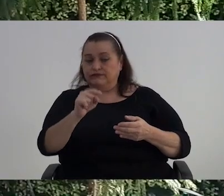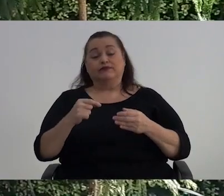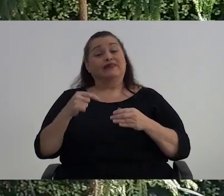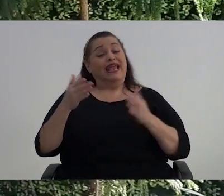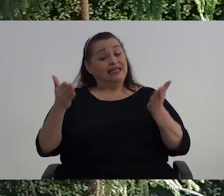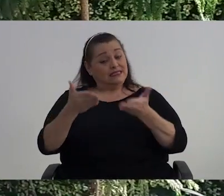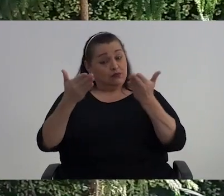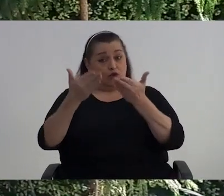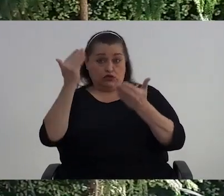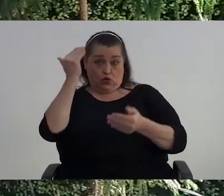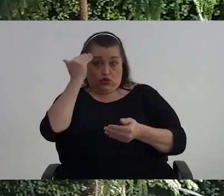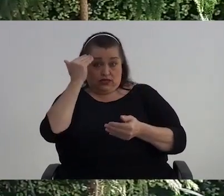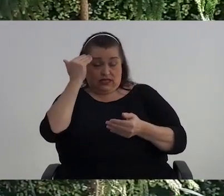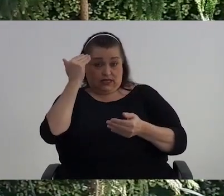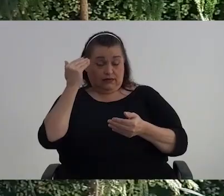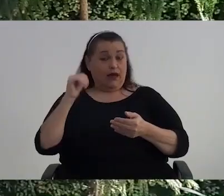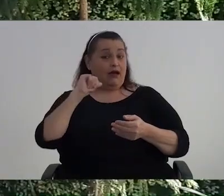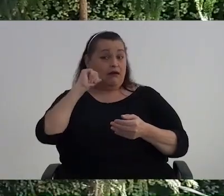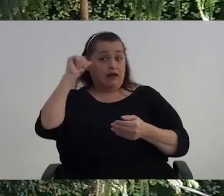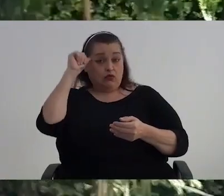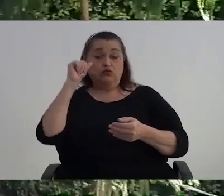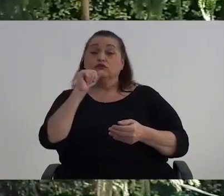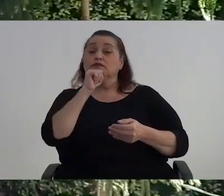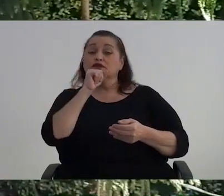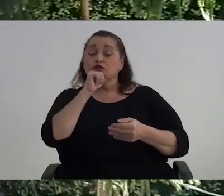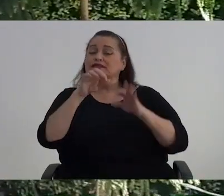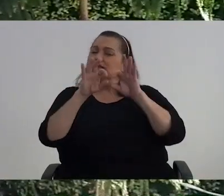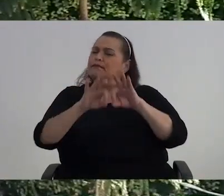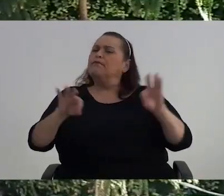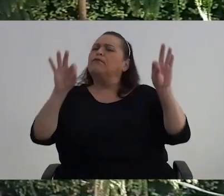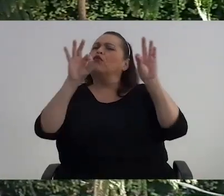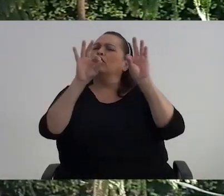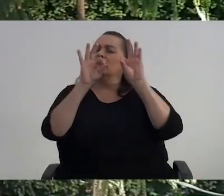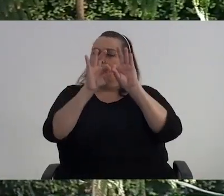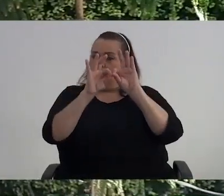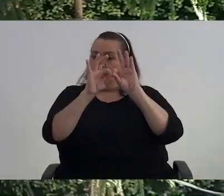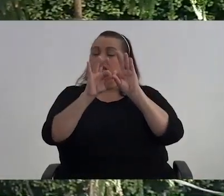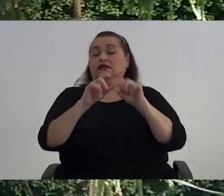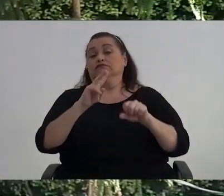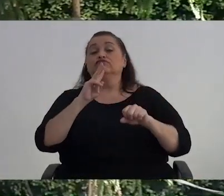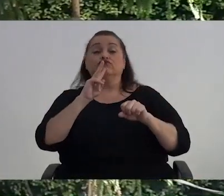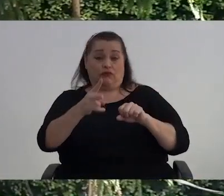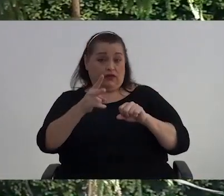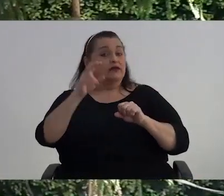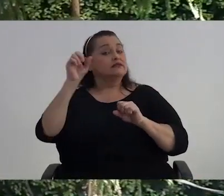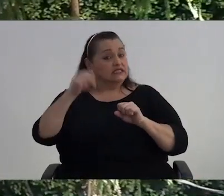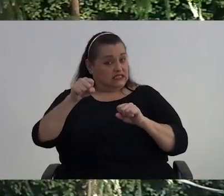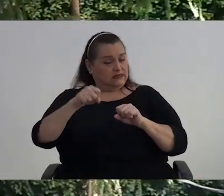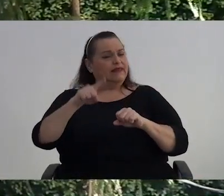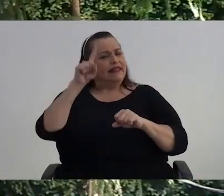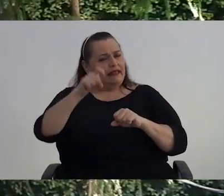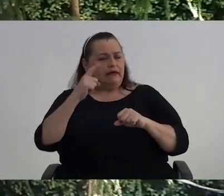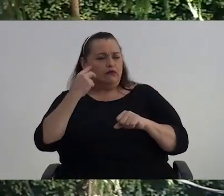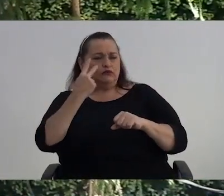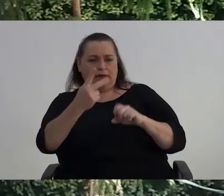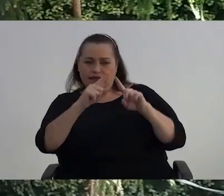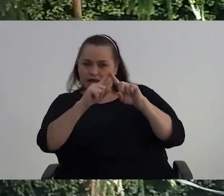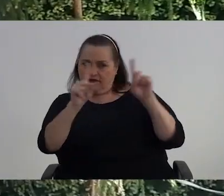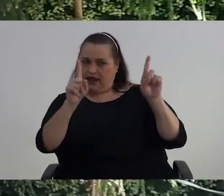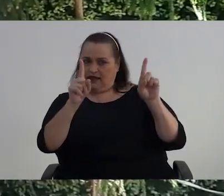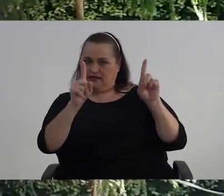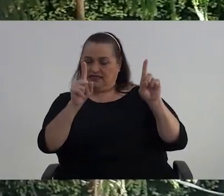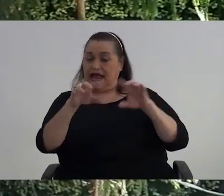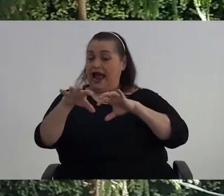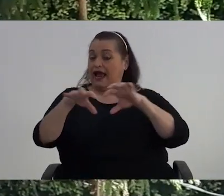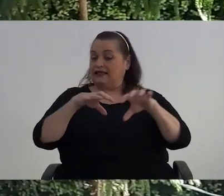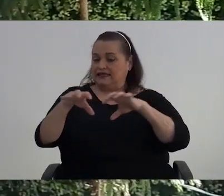estimulación cognitiva En adultos mayores Es importante En realidad Debemos diferenciarla También De lo que son